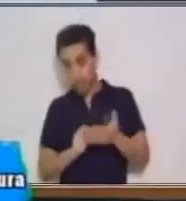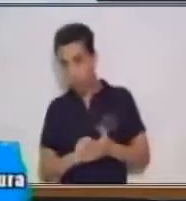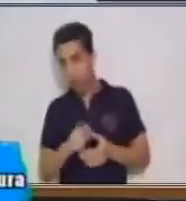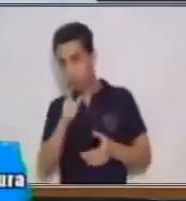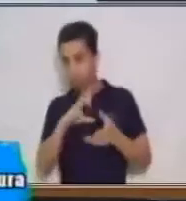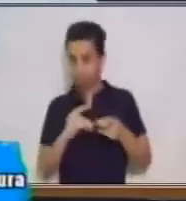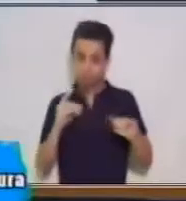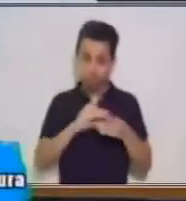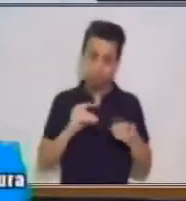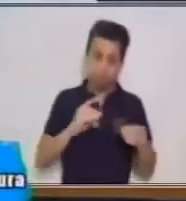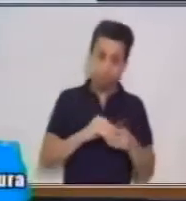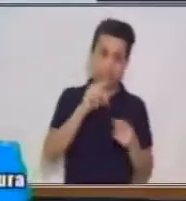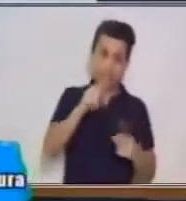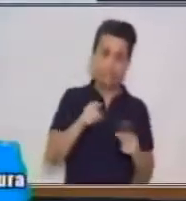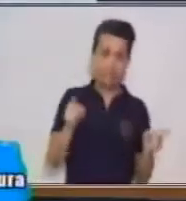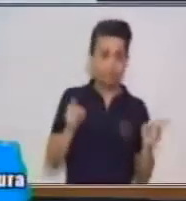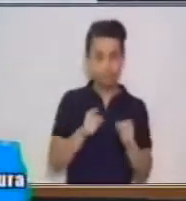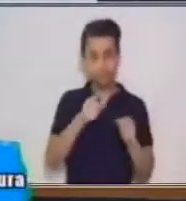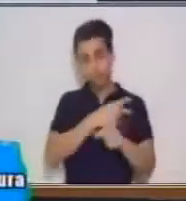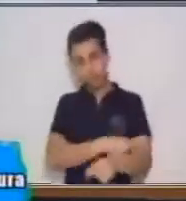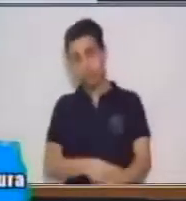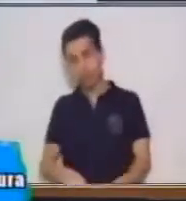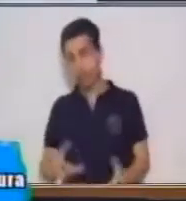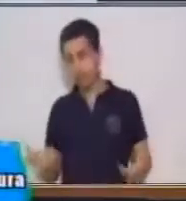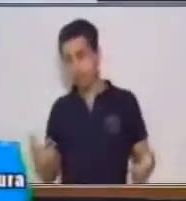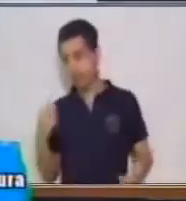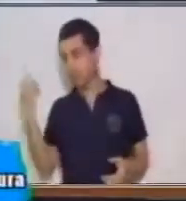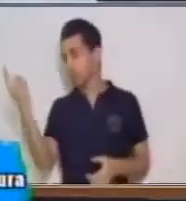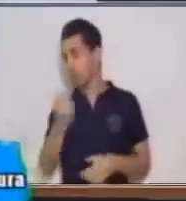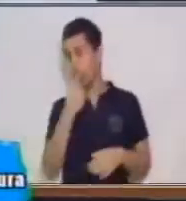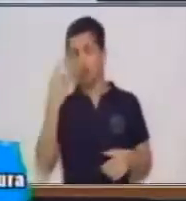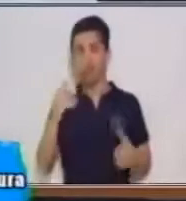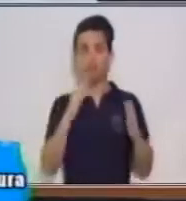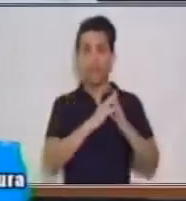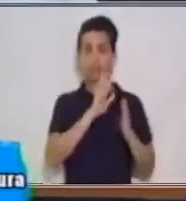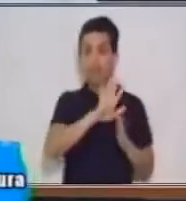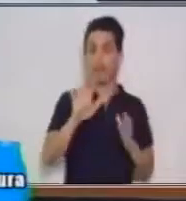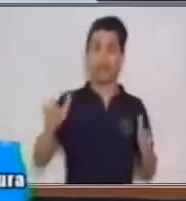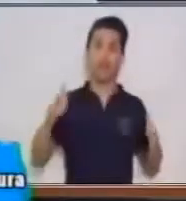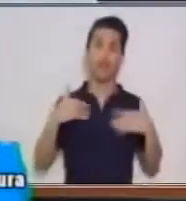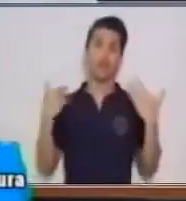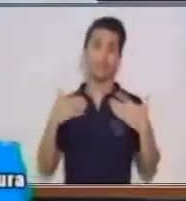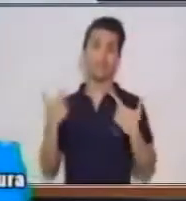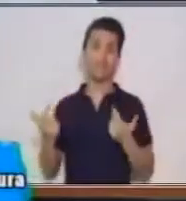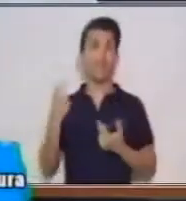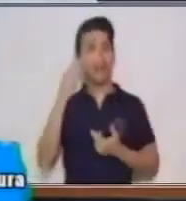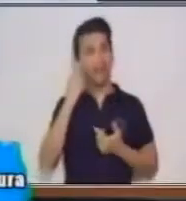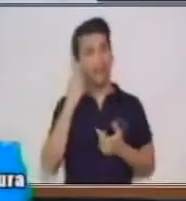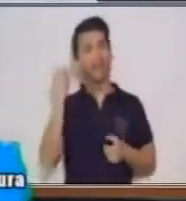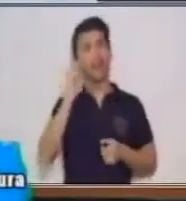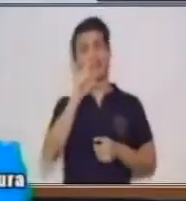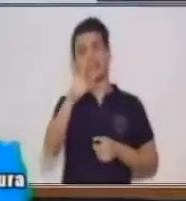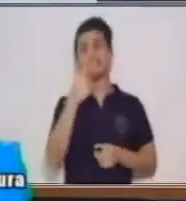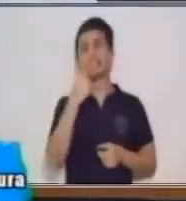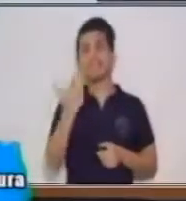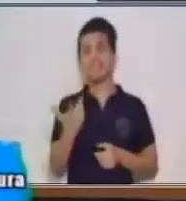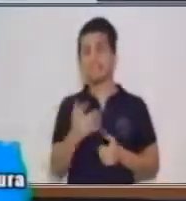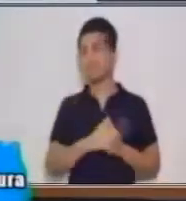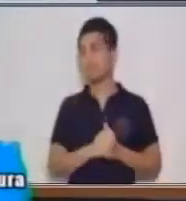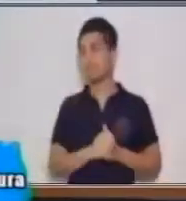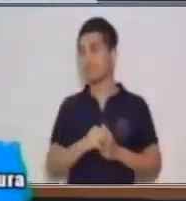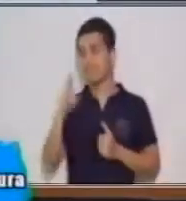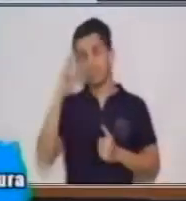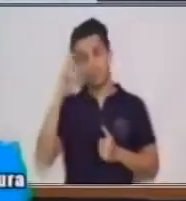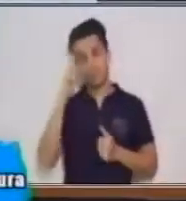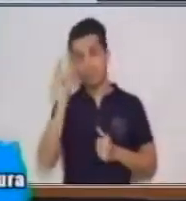narrarnos esa pequeña historia. Y todos en casa van a estar contentos de escuchar lo que tú estás haciendo. Y